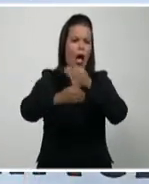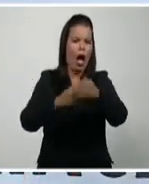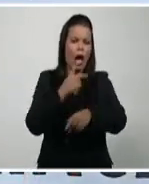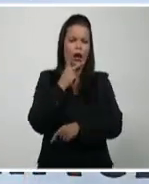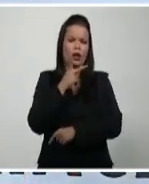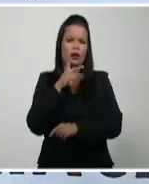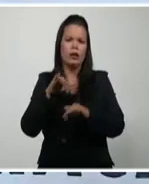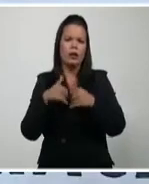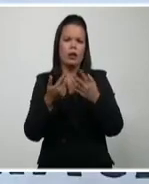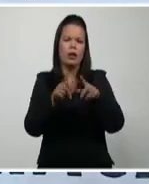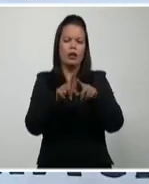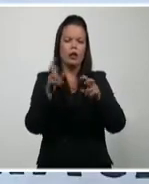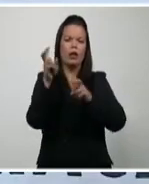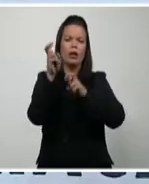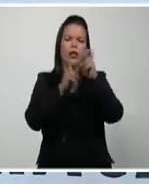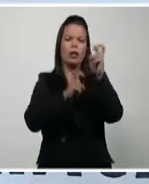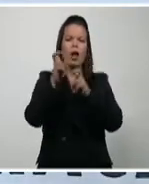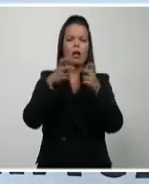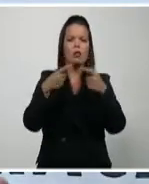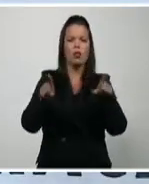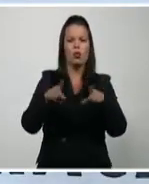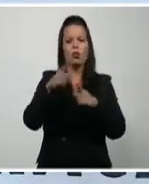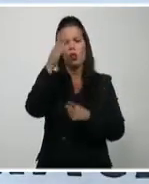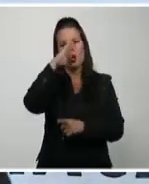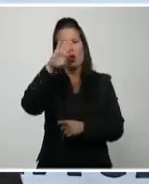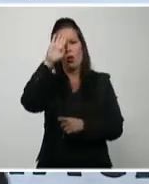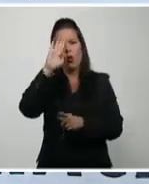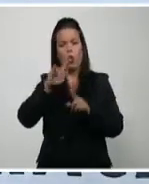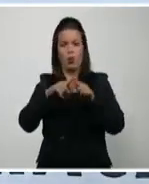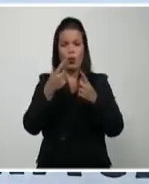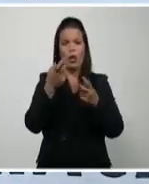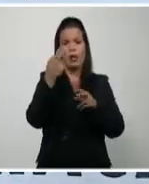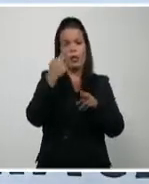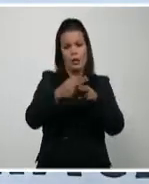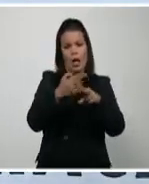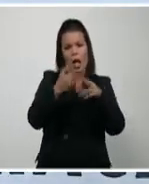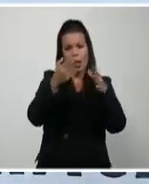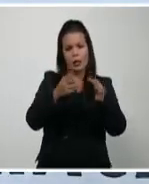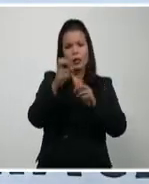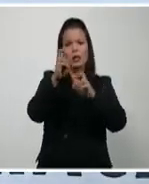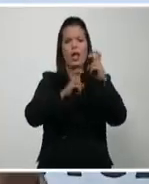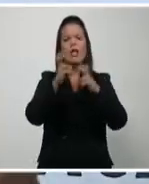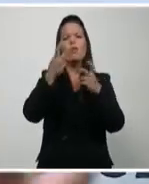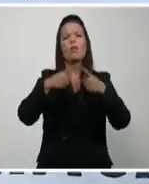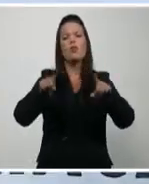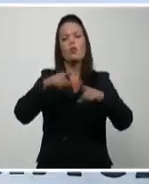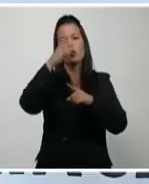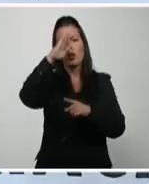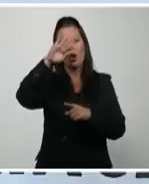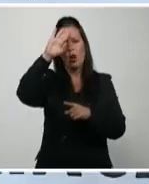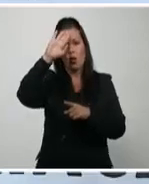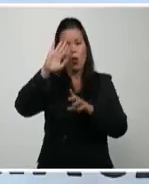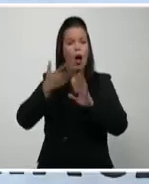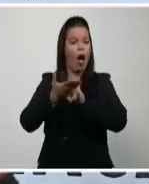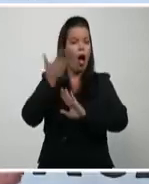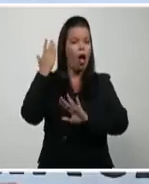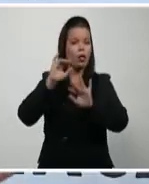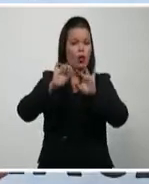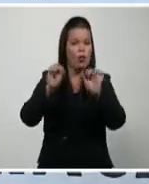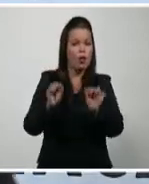cubana. sea, eso es una asignatura que se llamaba así, talleres de música cubana, que era obligatoria para todos los estudiantes en tercer año.